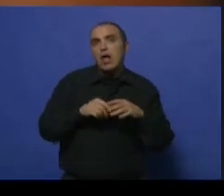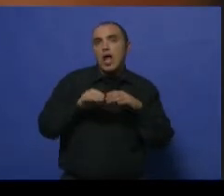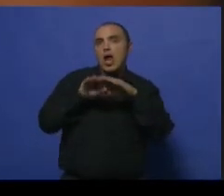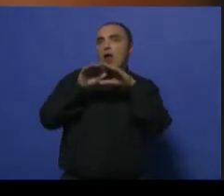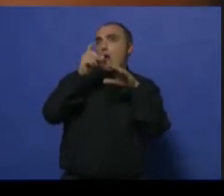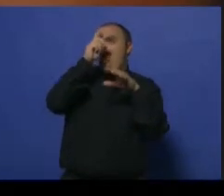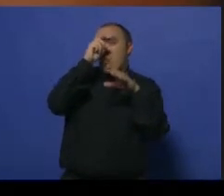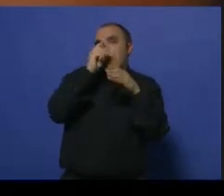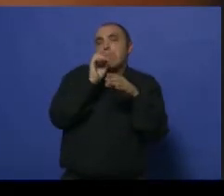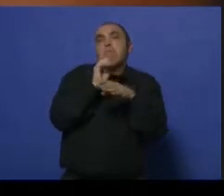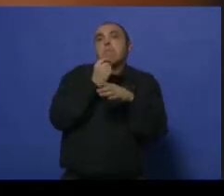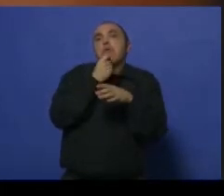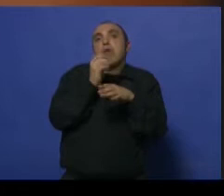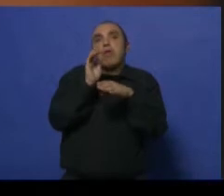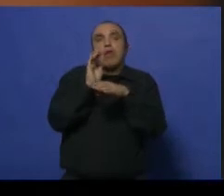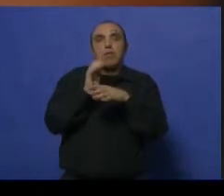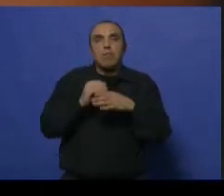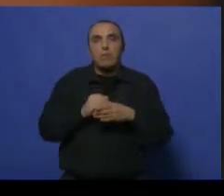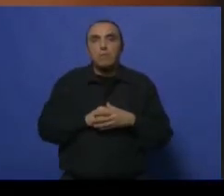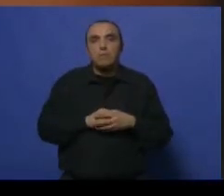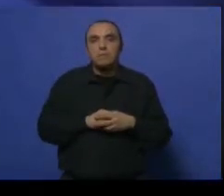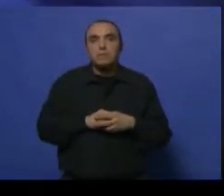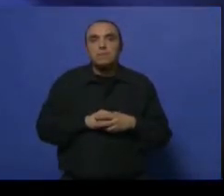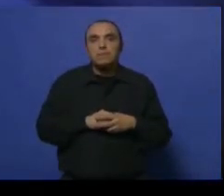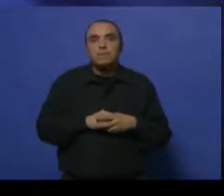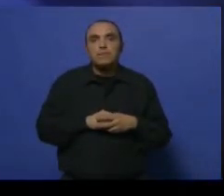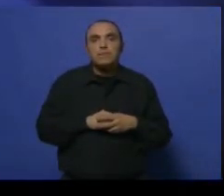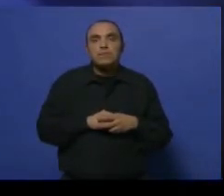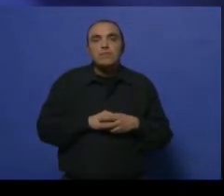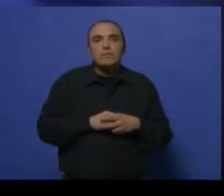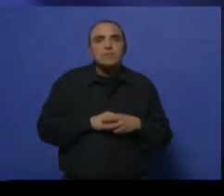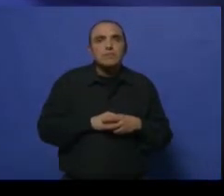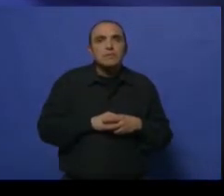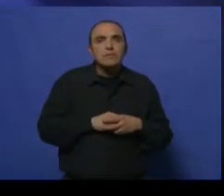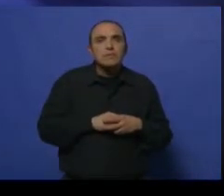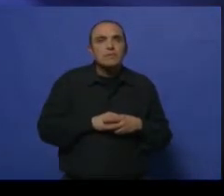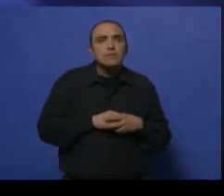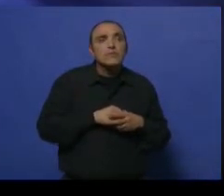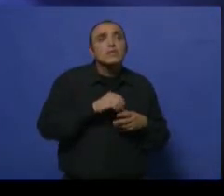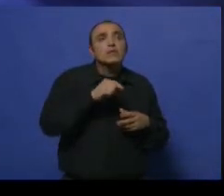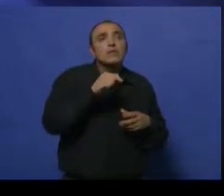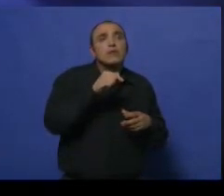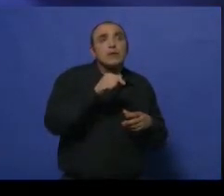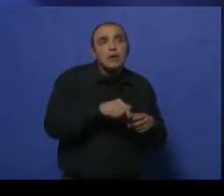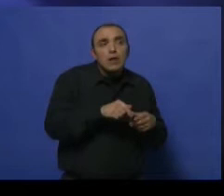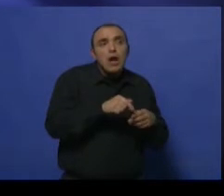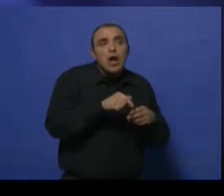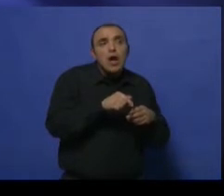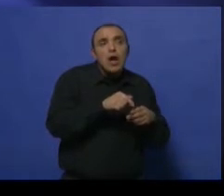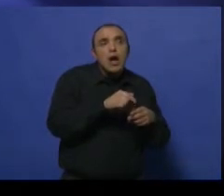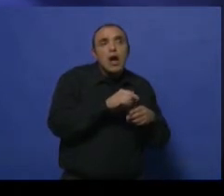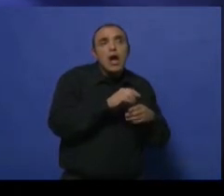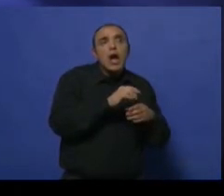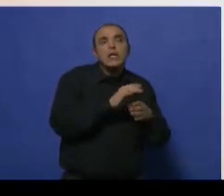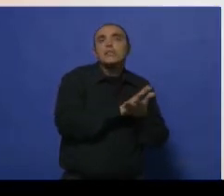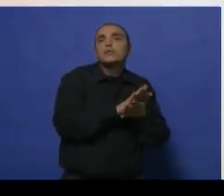que es parte de la casística normal. Lo que pasa es que, por supuesto, tuvimos casos de pacientes pediátricos fallecidos,